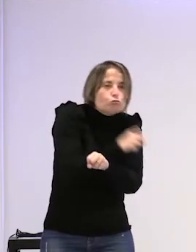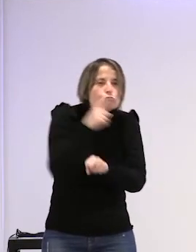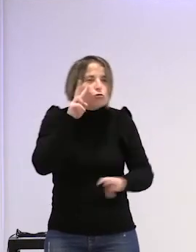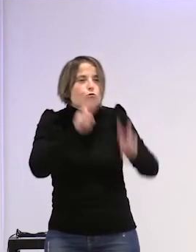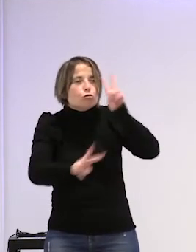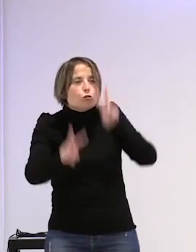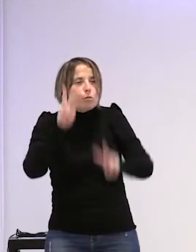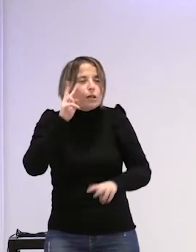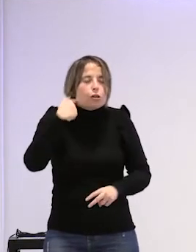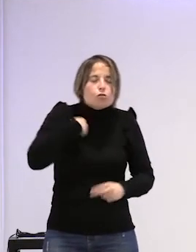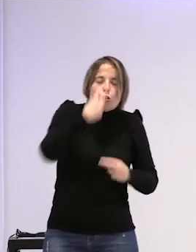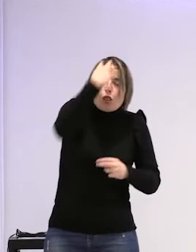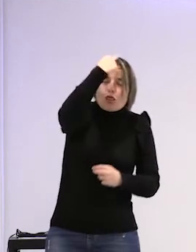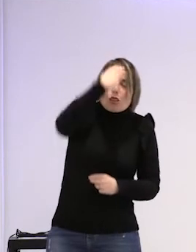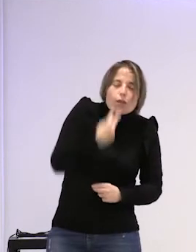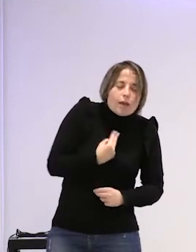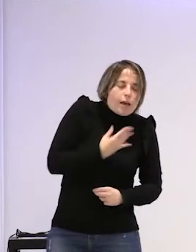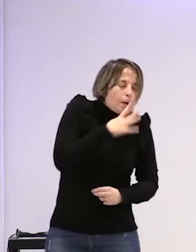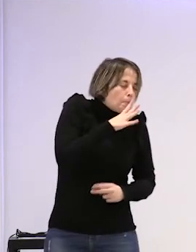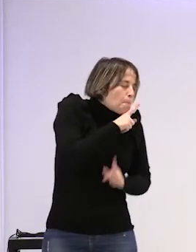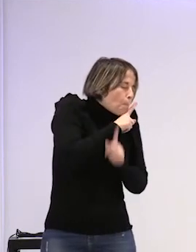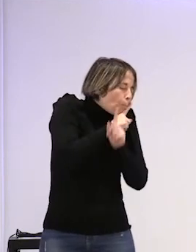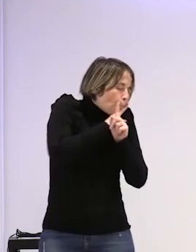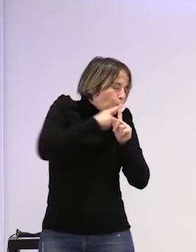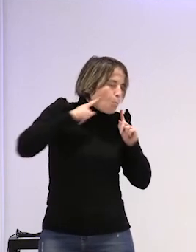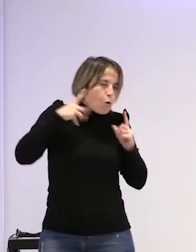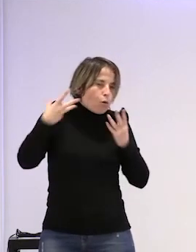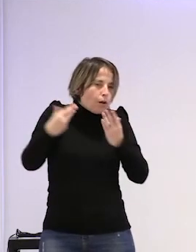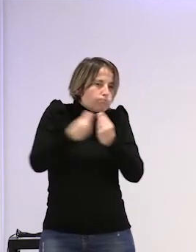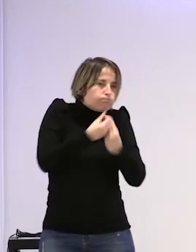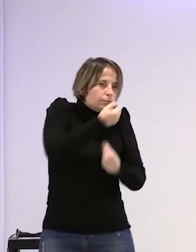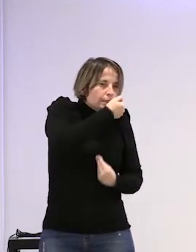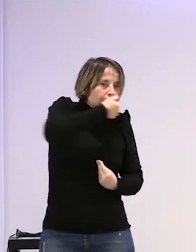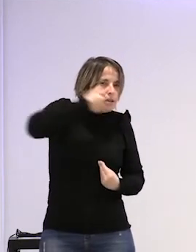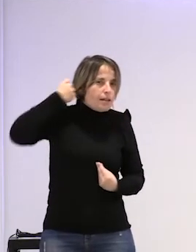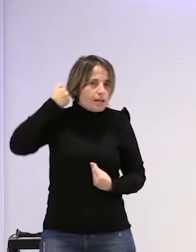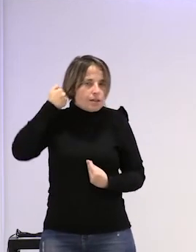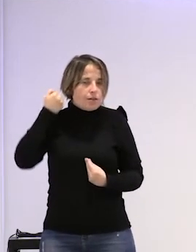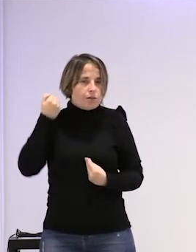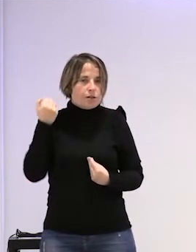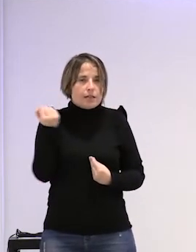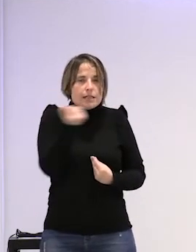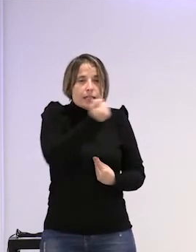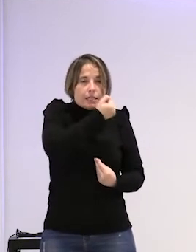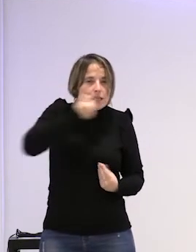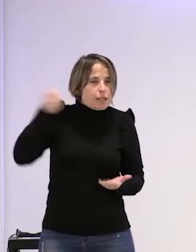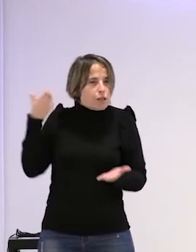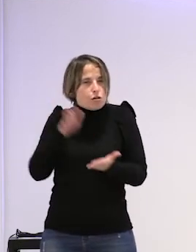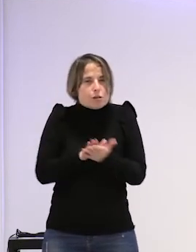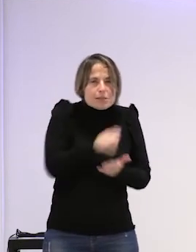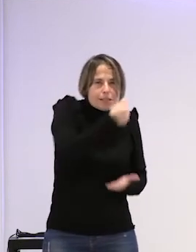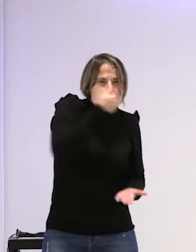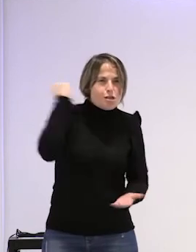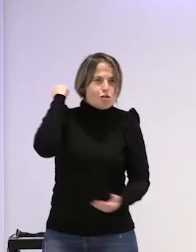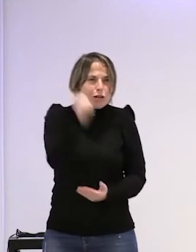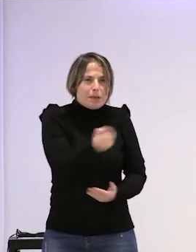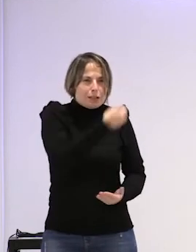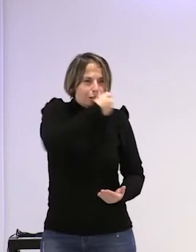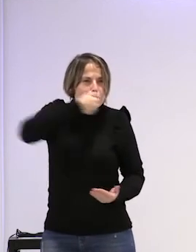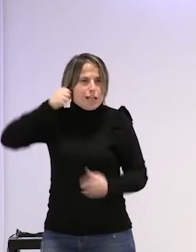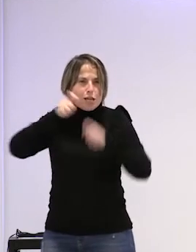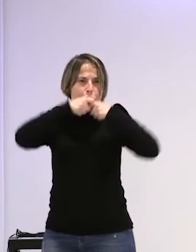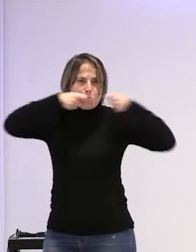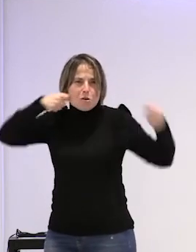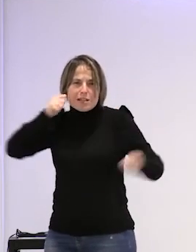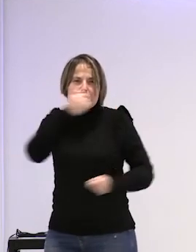ciega y muda atrapada y acompañada por silencio silencio que muere silencio que mata silencio mordaza